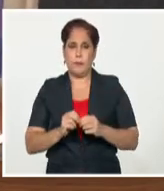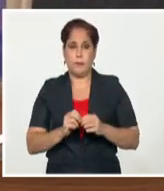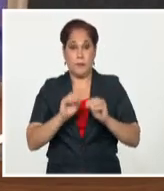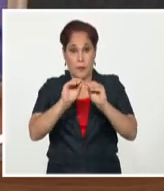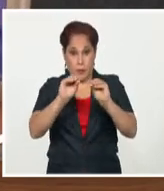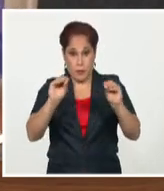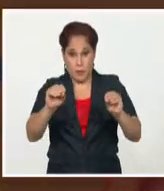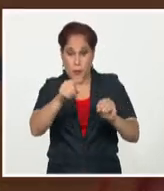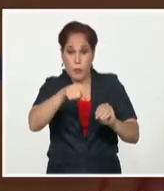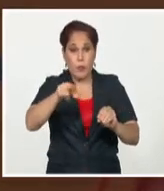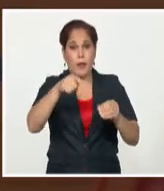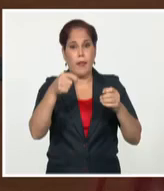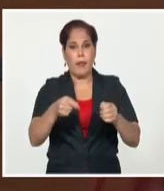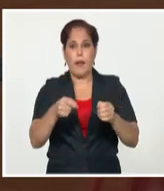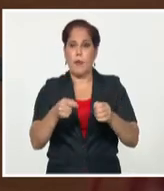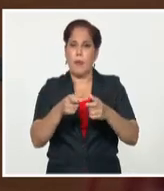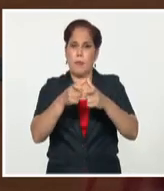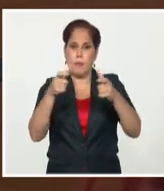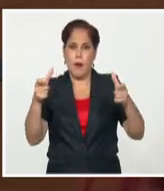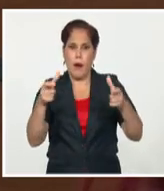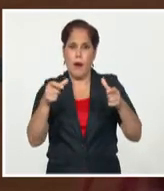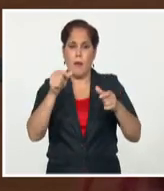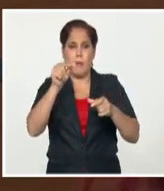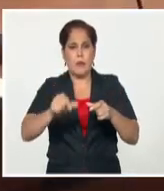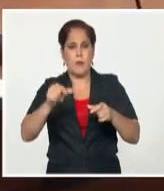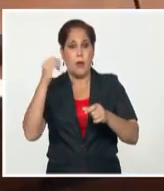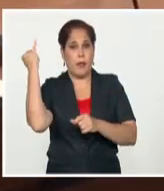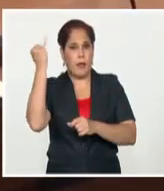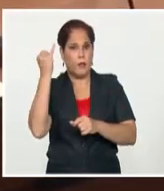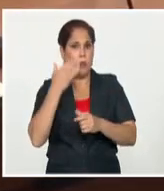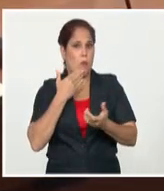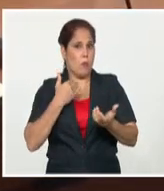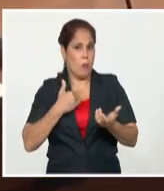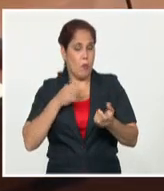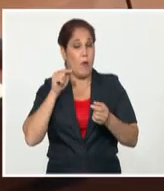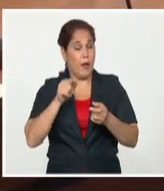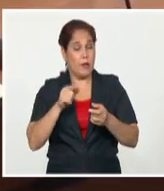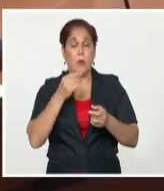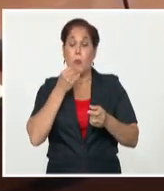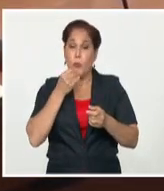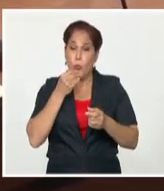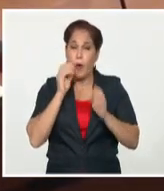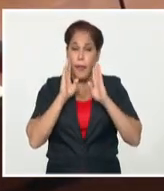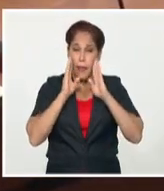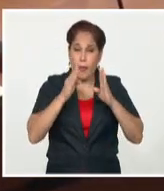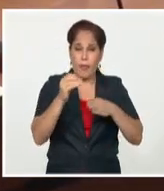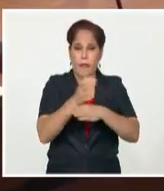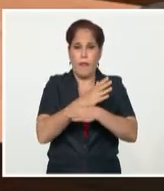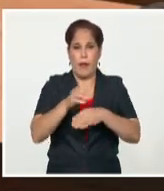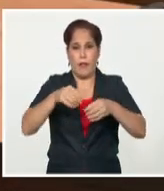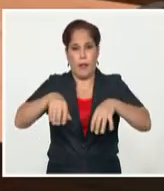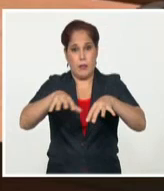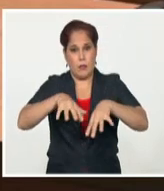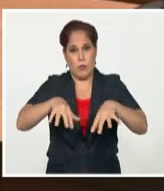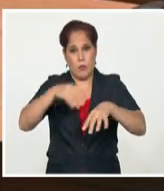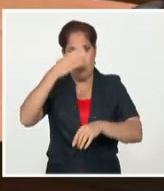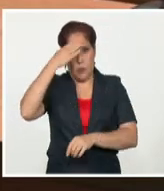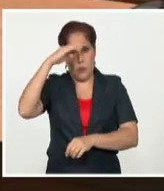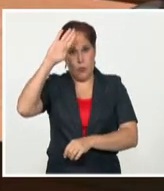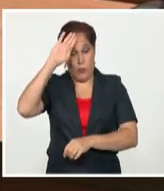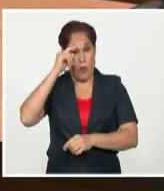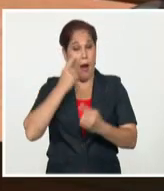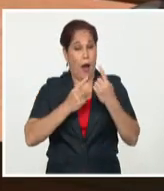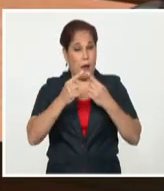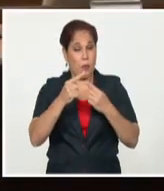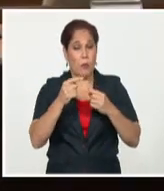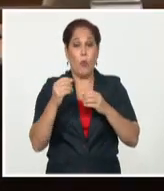mantenerse al tanto de la evolución de la epidemia a escala internacional, lo que podría requerir un enfoque diferente en su abordaje, algo en